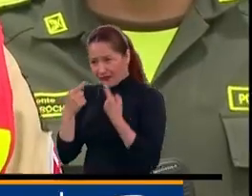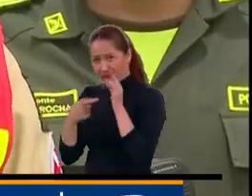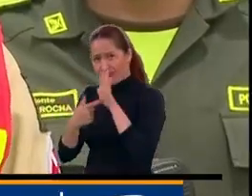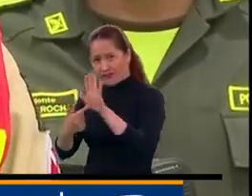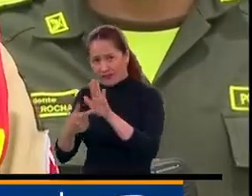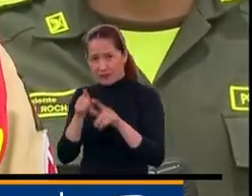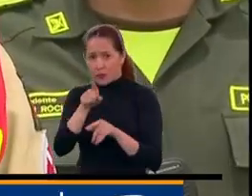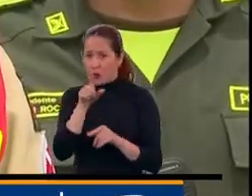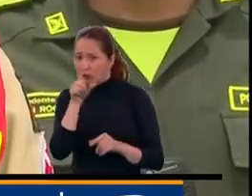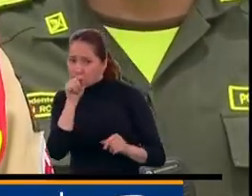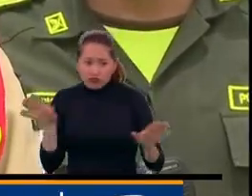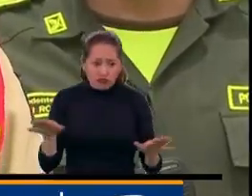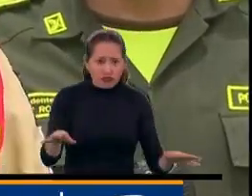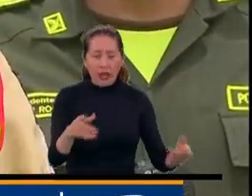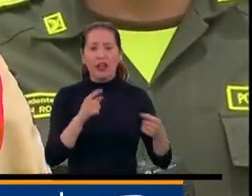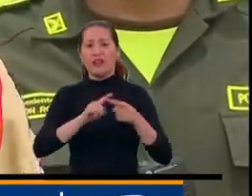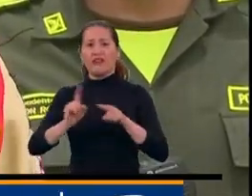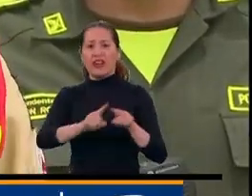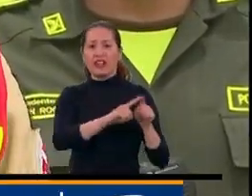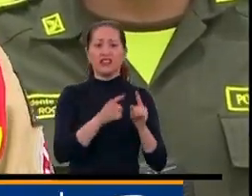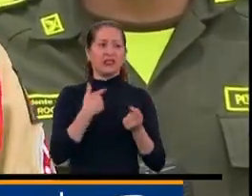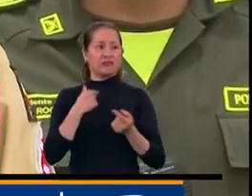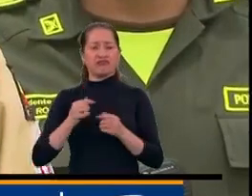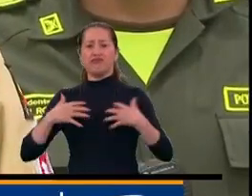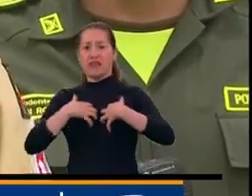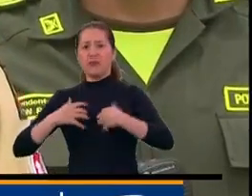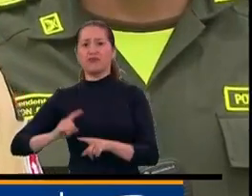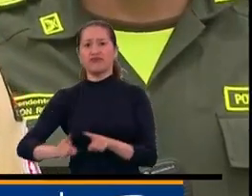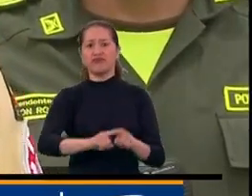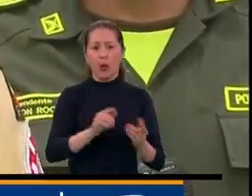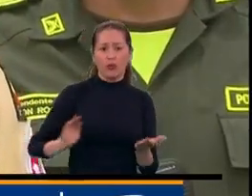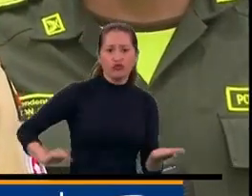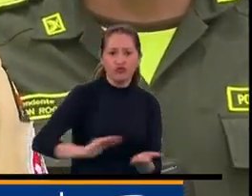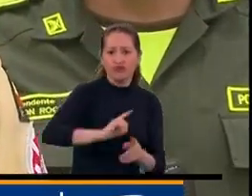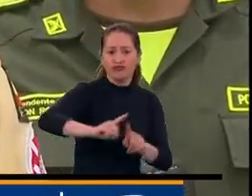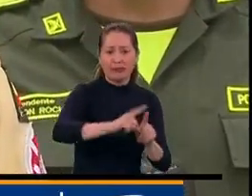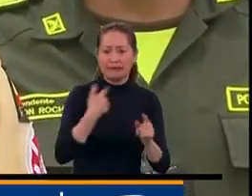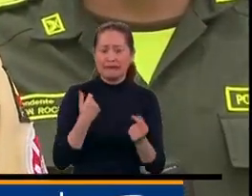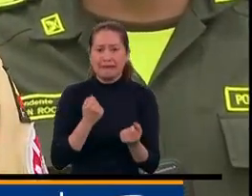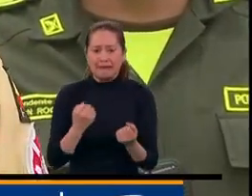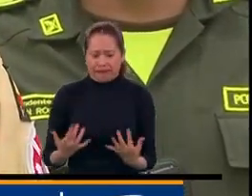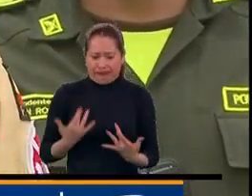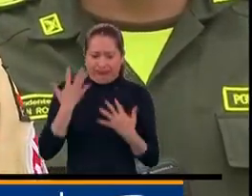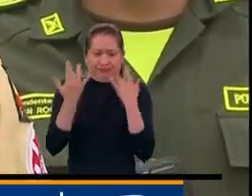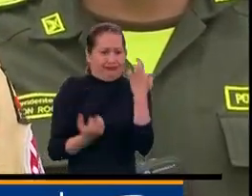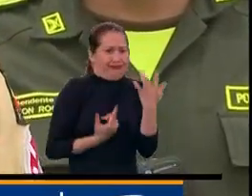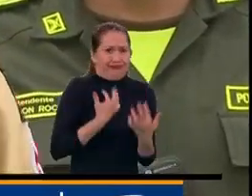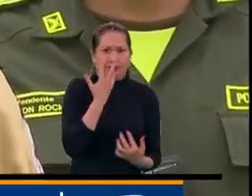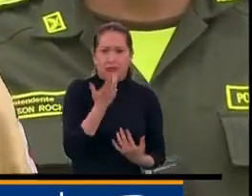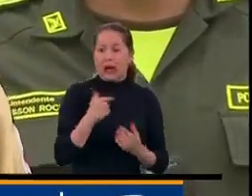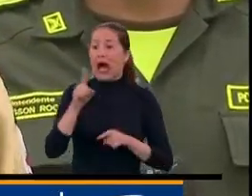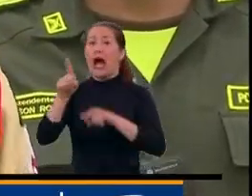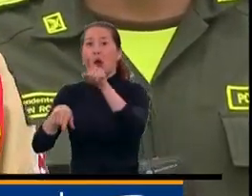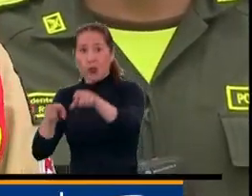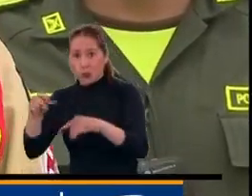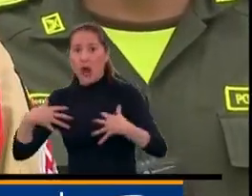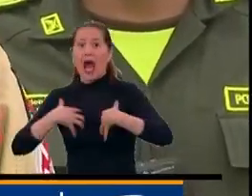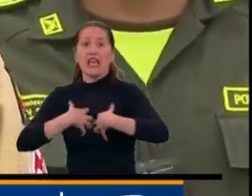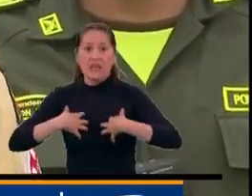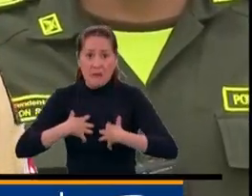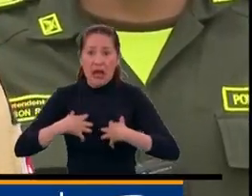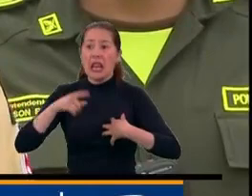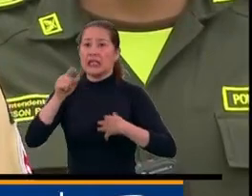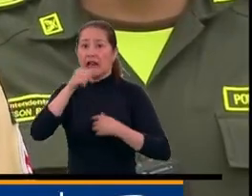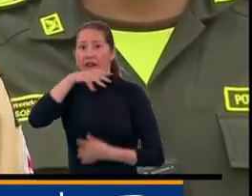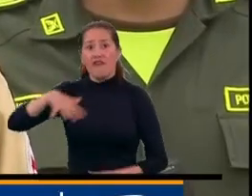flora, sino también de la fauna. Hemos también hecho algunas evacuaciones preventivas también de algunos animales de fincas,